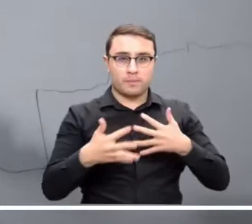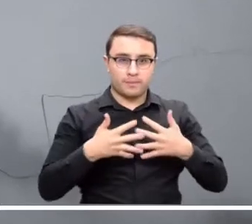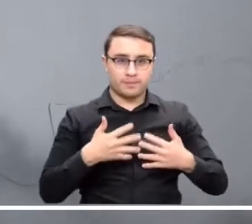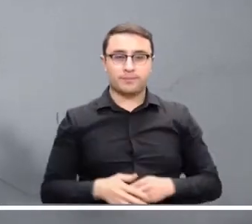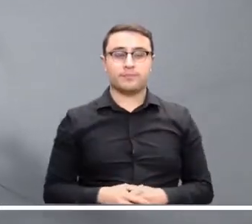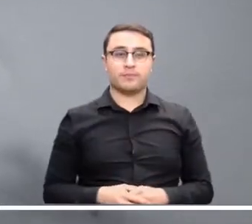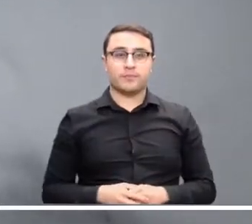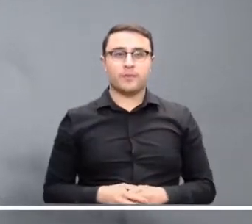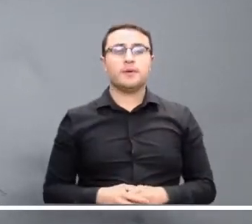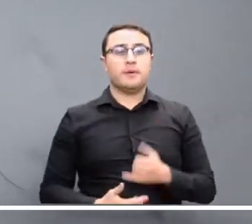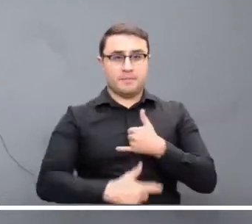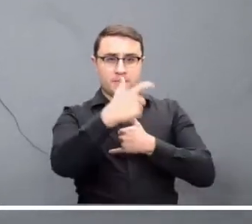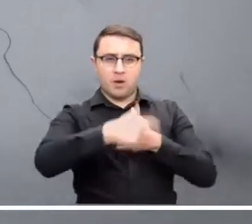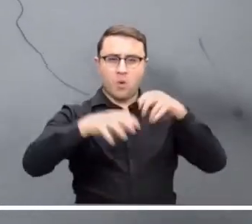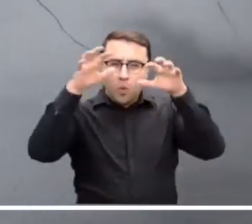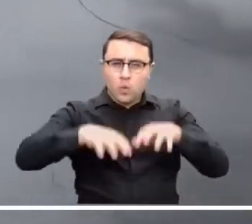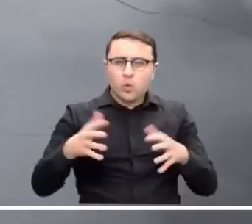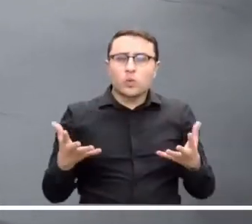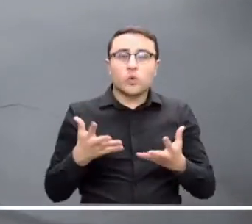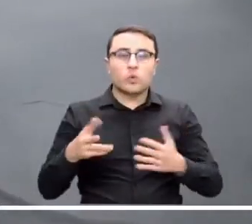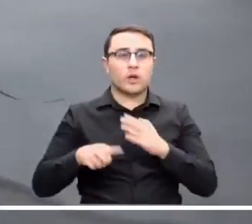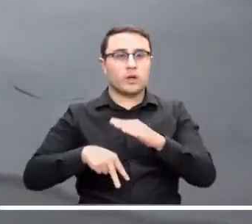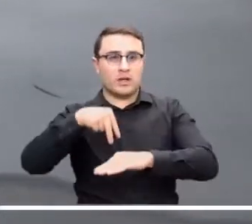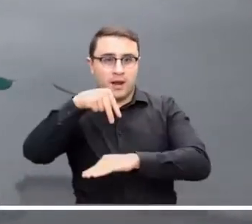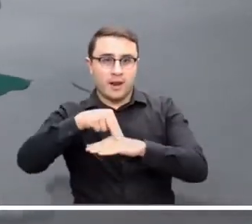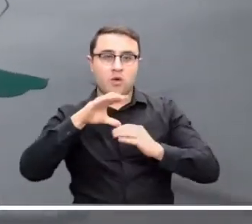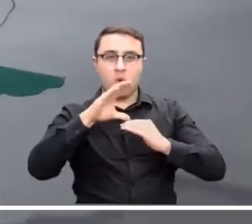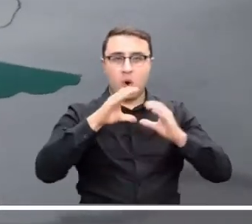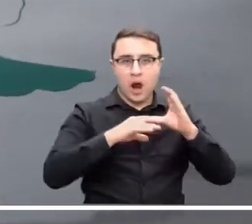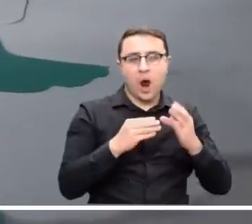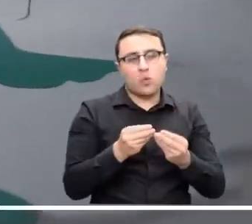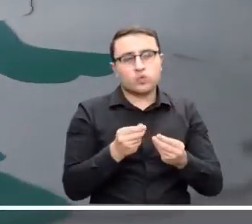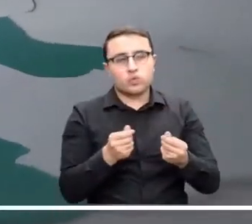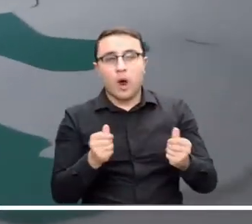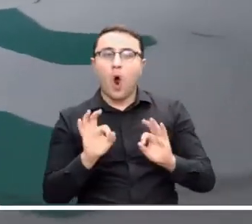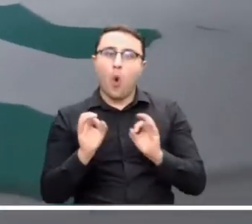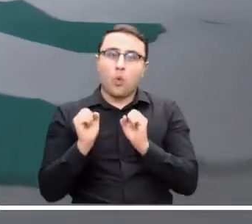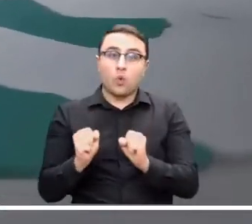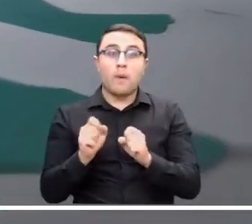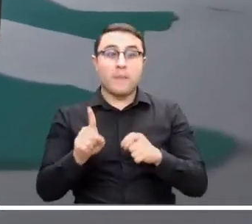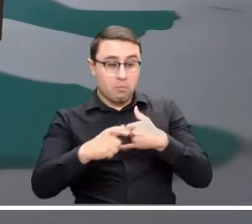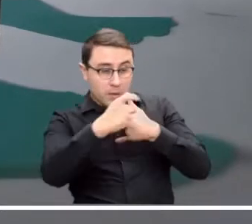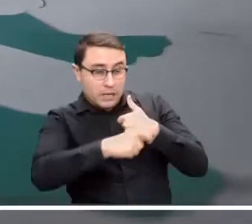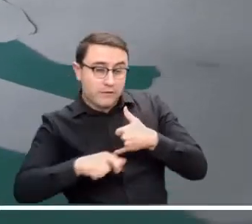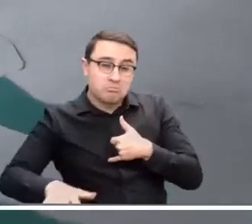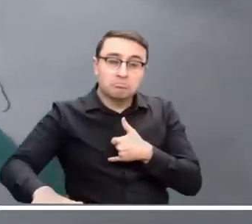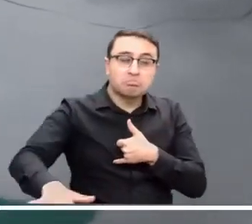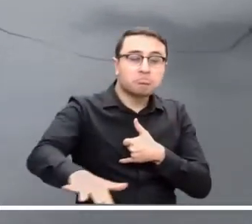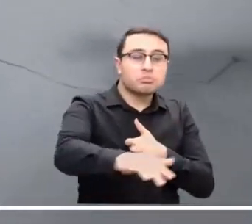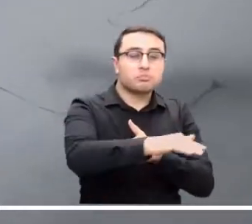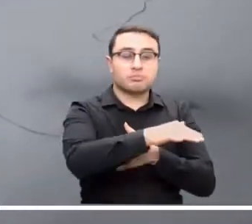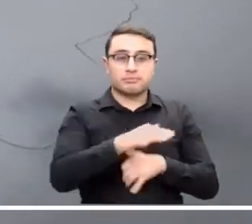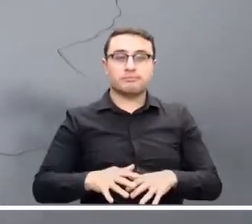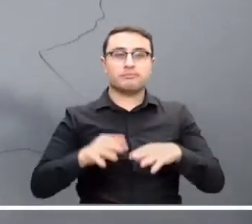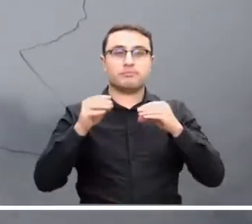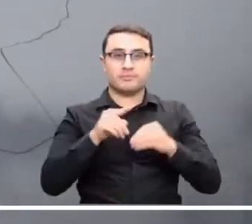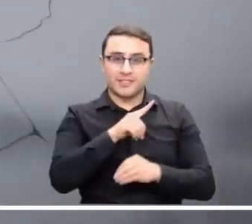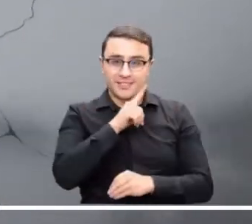ligeras a moderadas podrían presentarse en sectores de Nariño y Cauca, mientras que en el resto del Pacífico se prevé en condiciones secas.